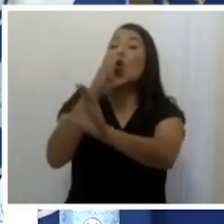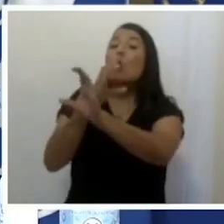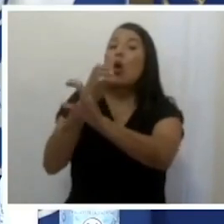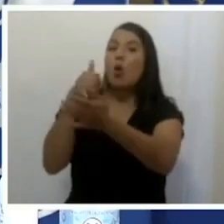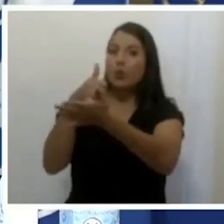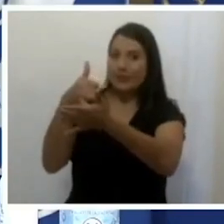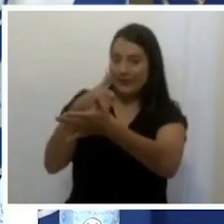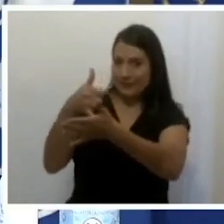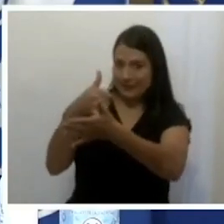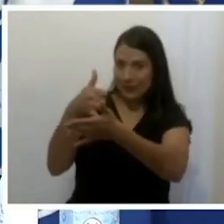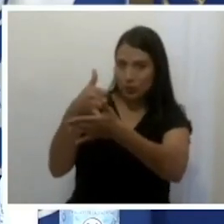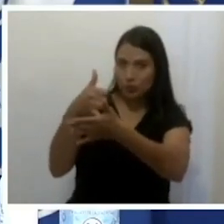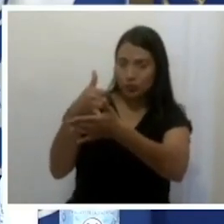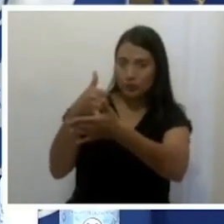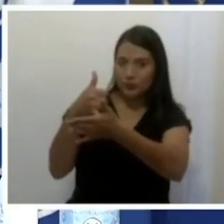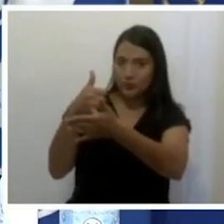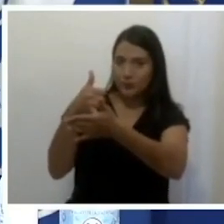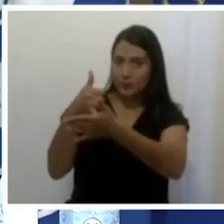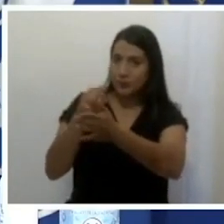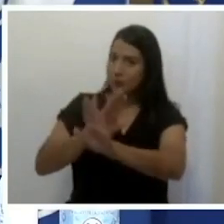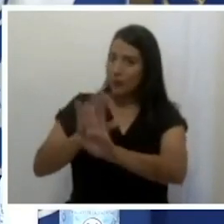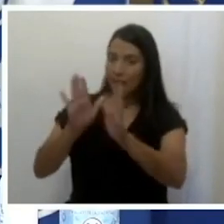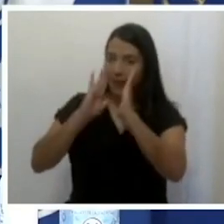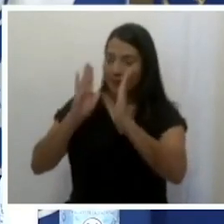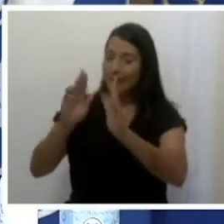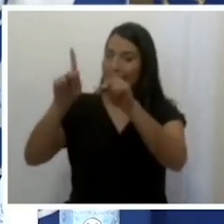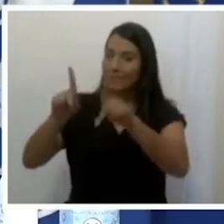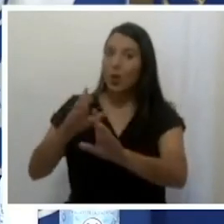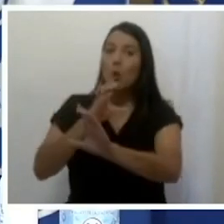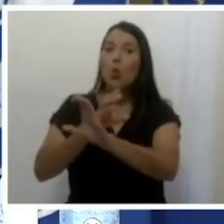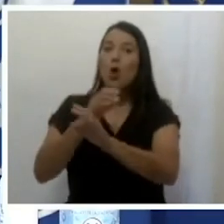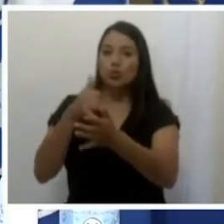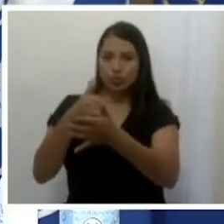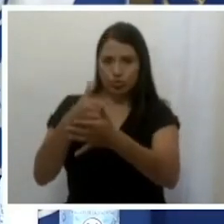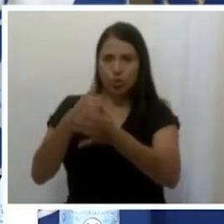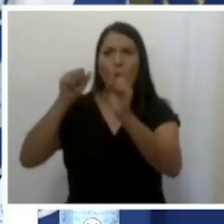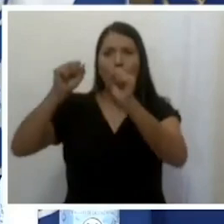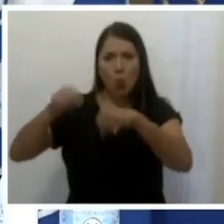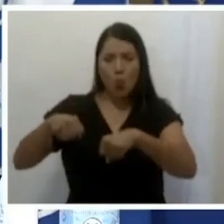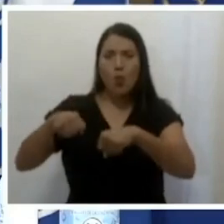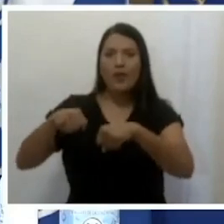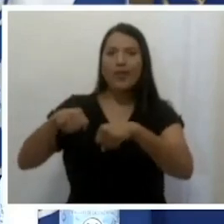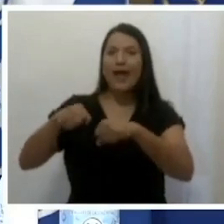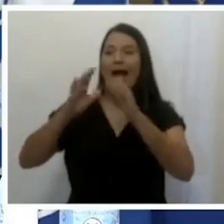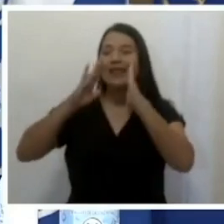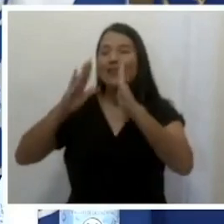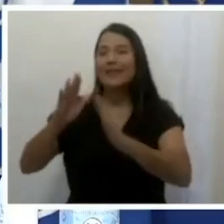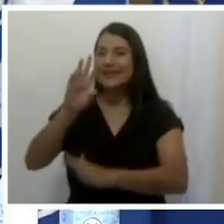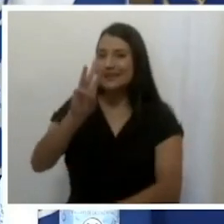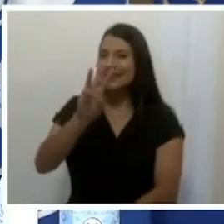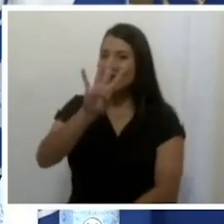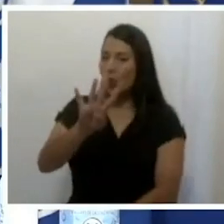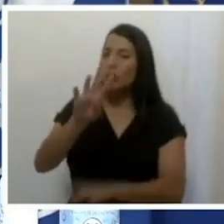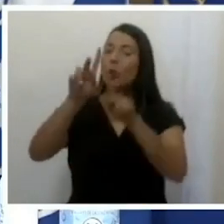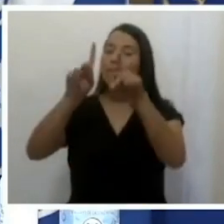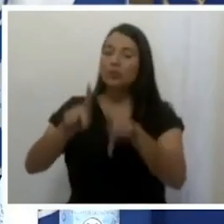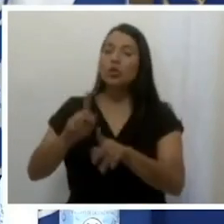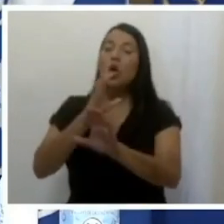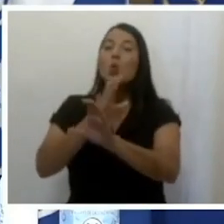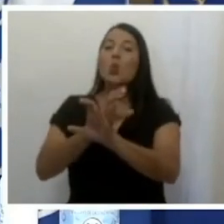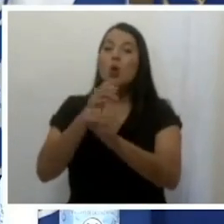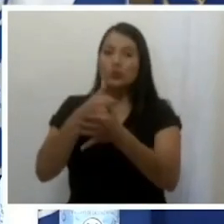eventualmente, o podrá atender eventualmente 64 pacientes de cuidados intensivos.